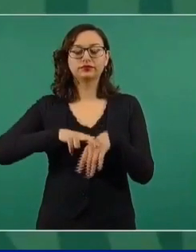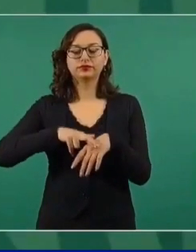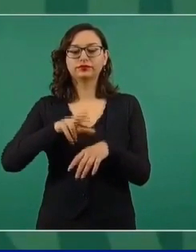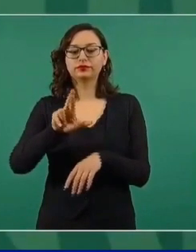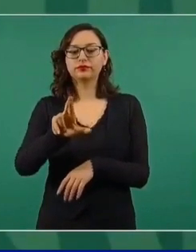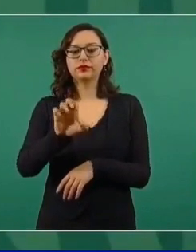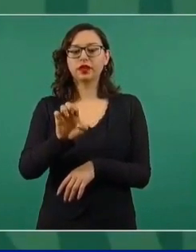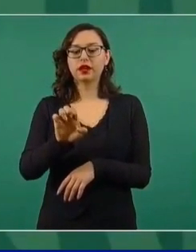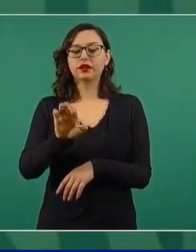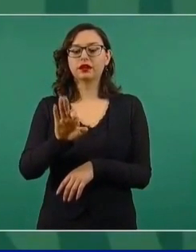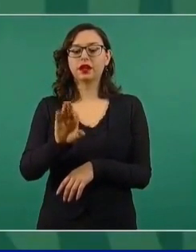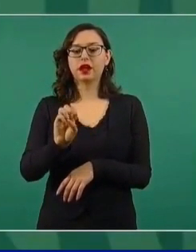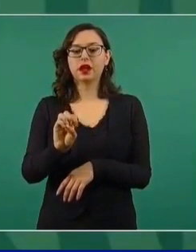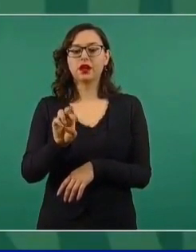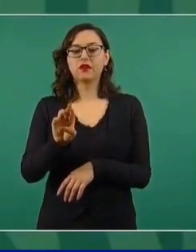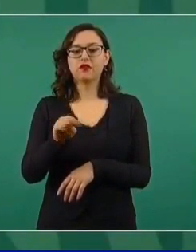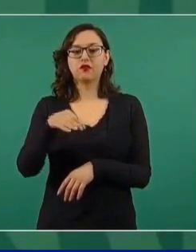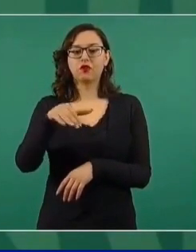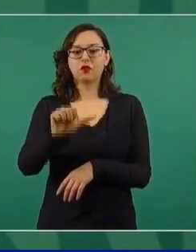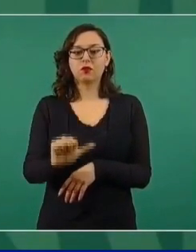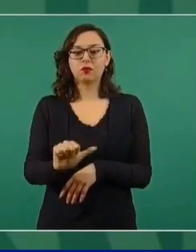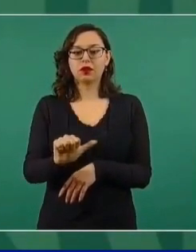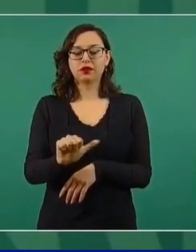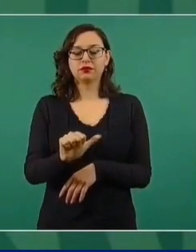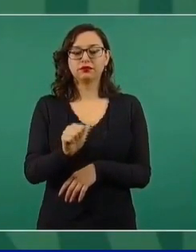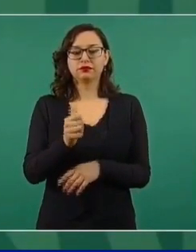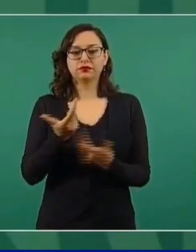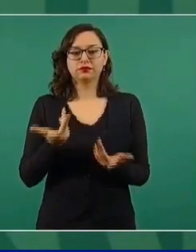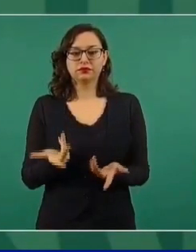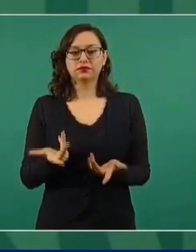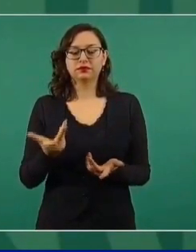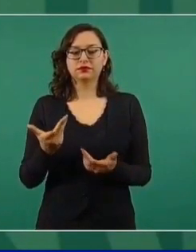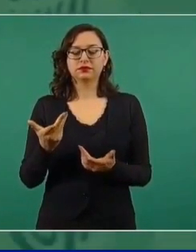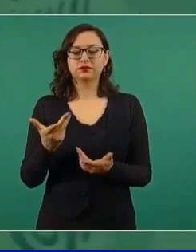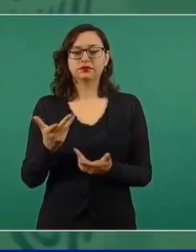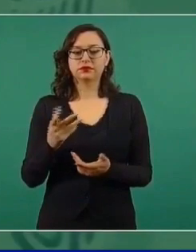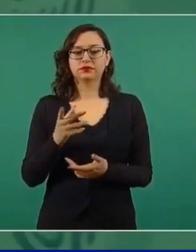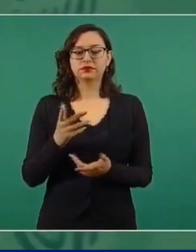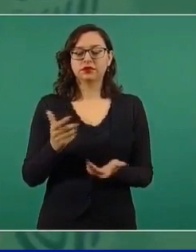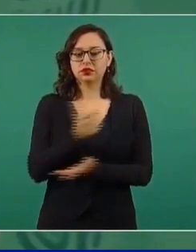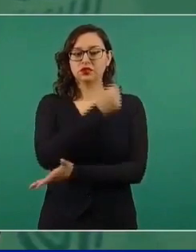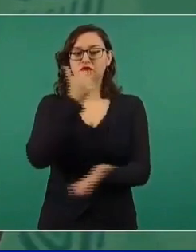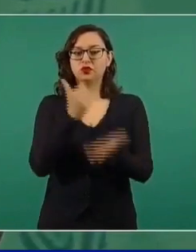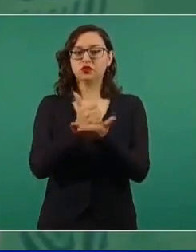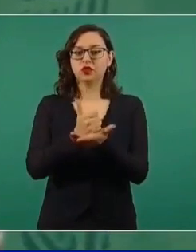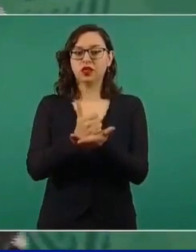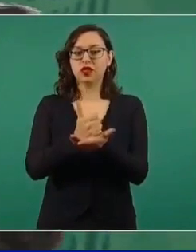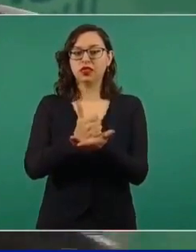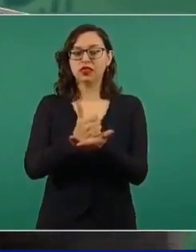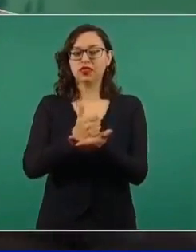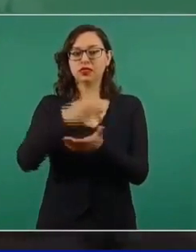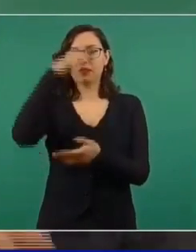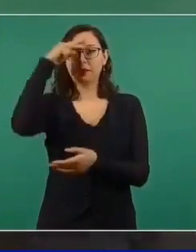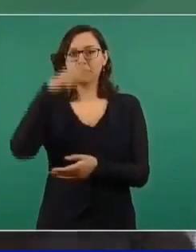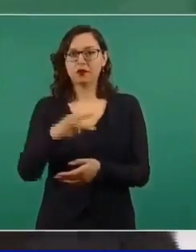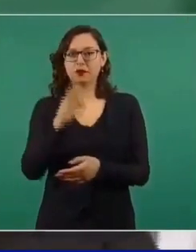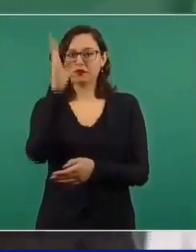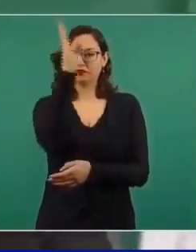con la línea esta donde divide el territorio de la Ciudad de México. De este lado